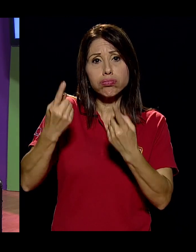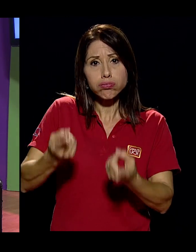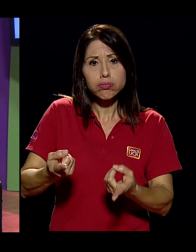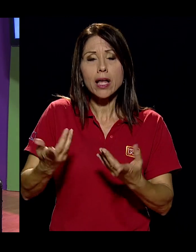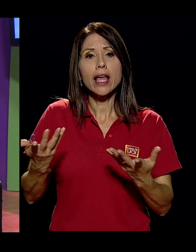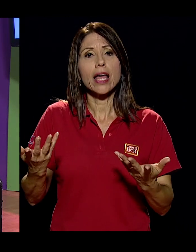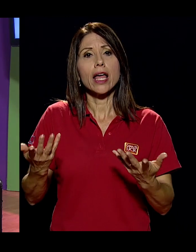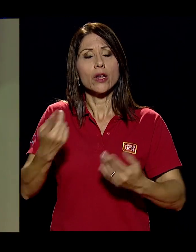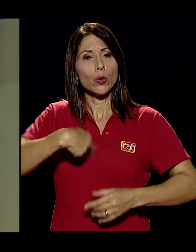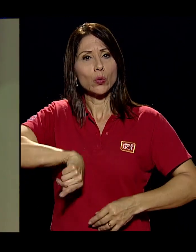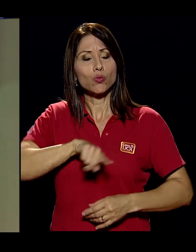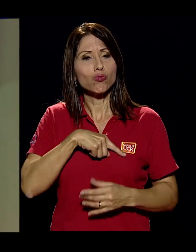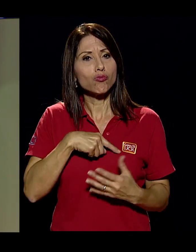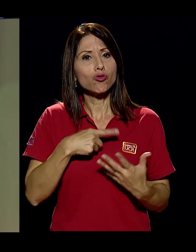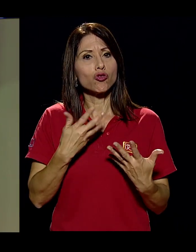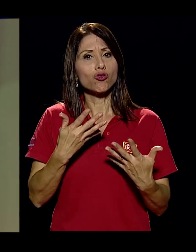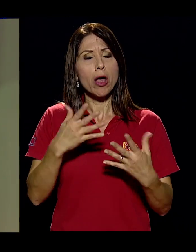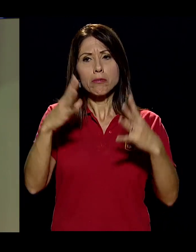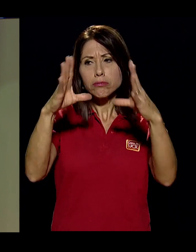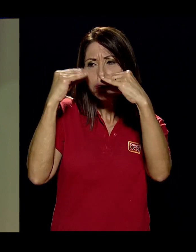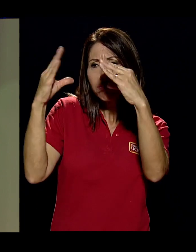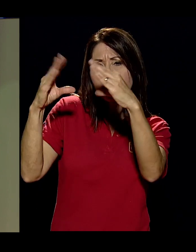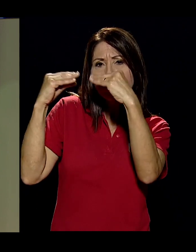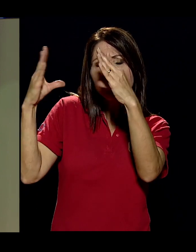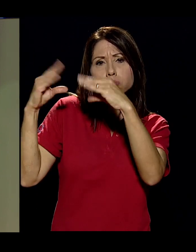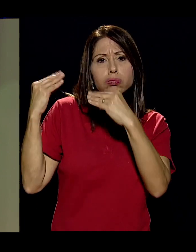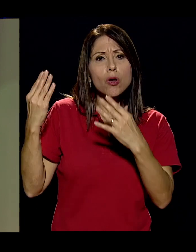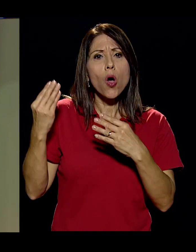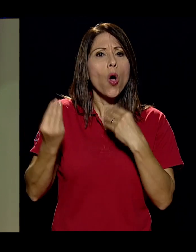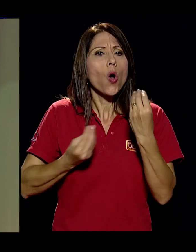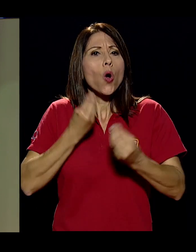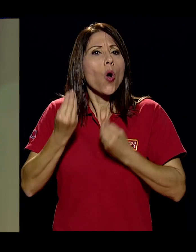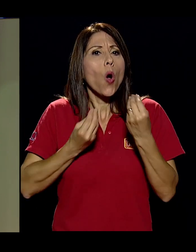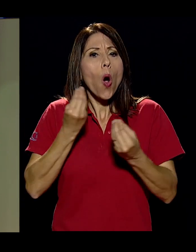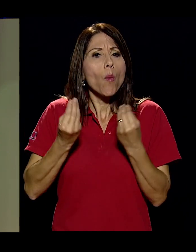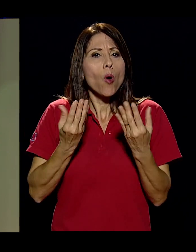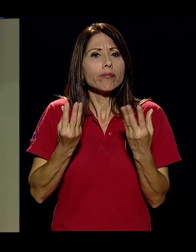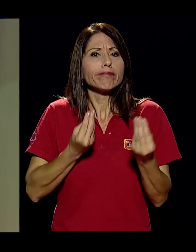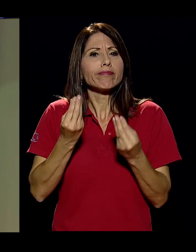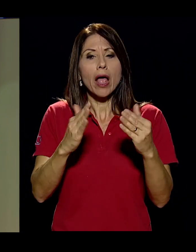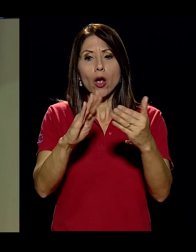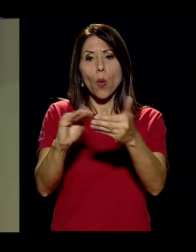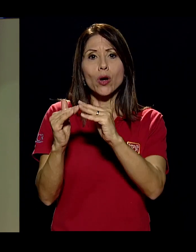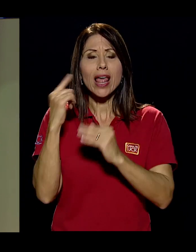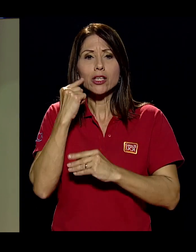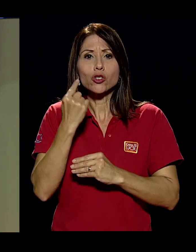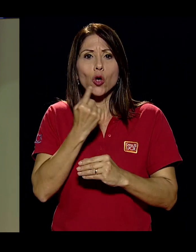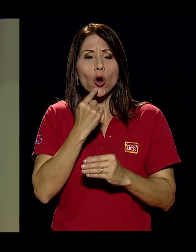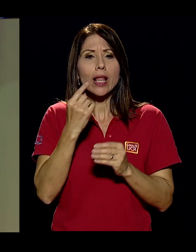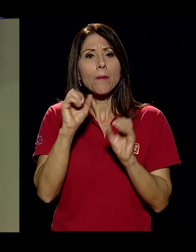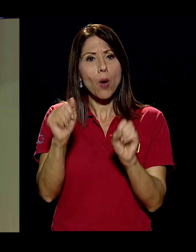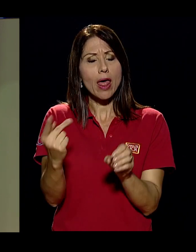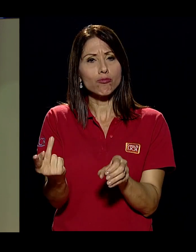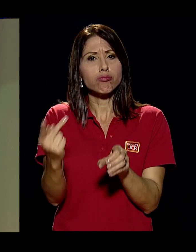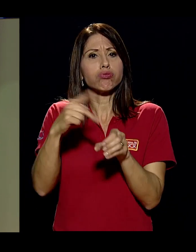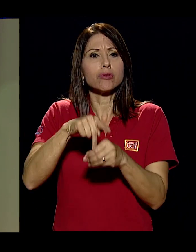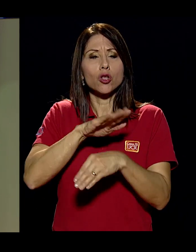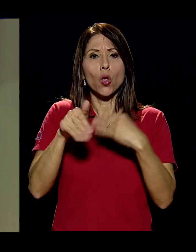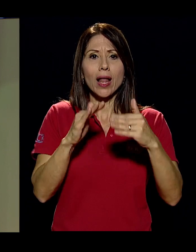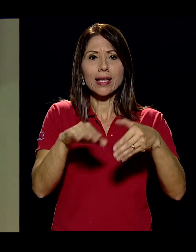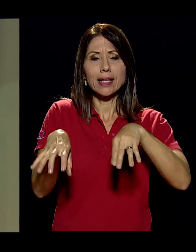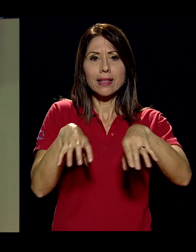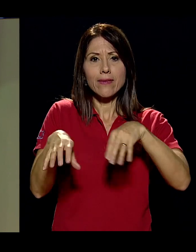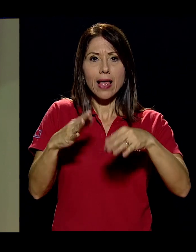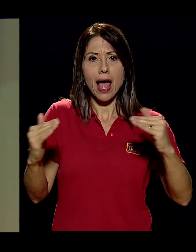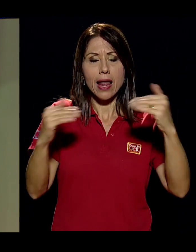nos estemos informando sobre cómo hacer partícipe a la comunidad sorda de todas las